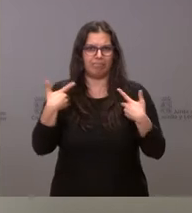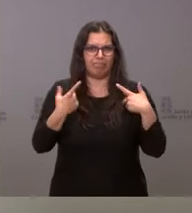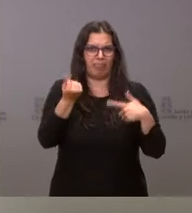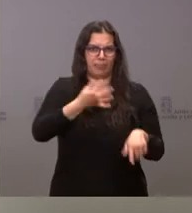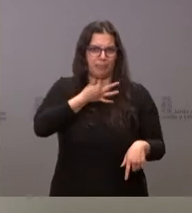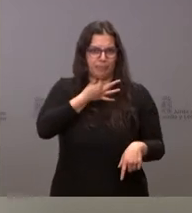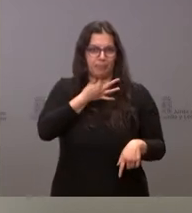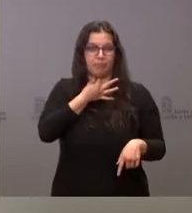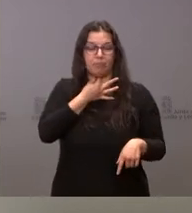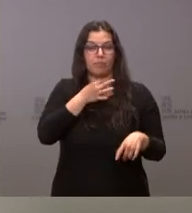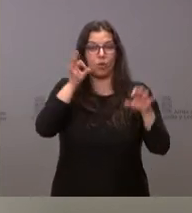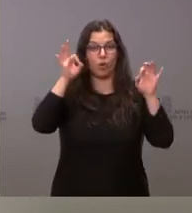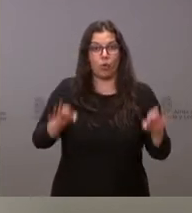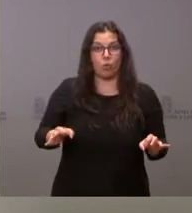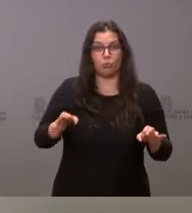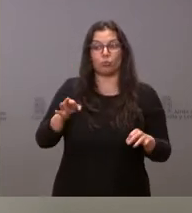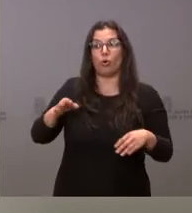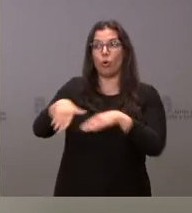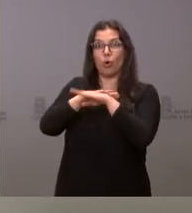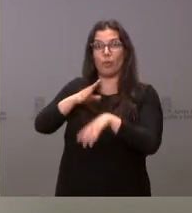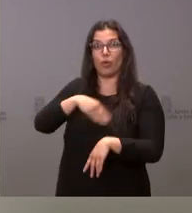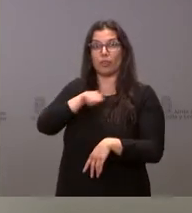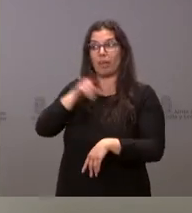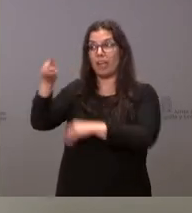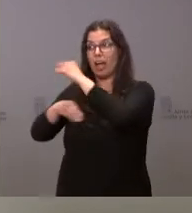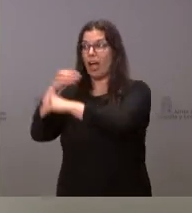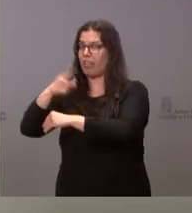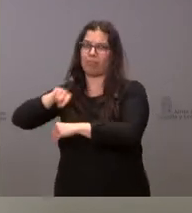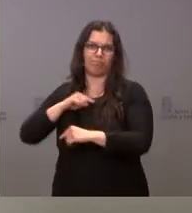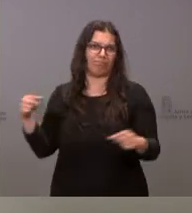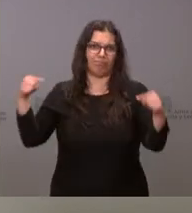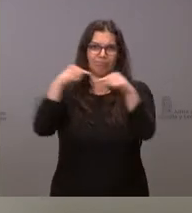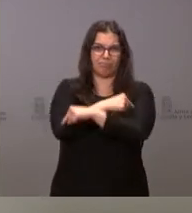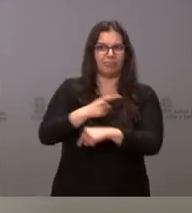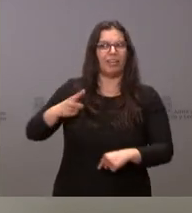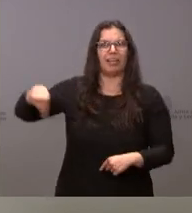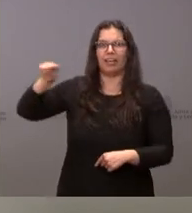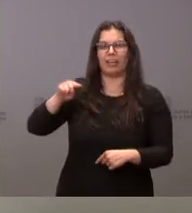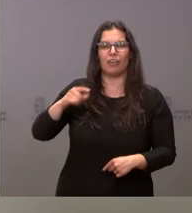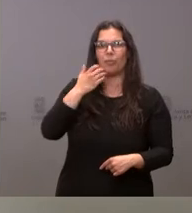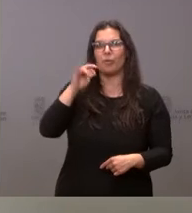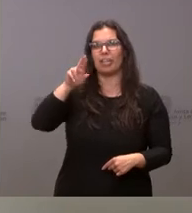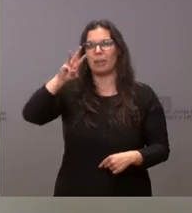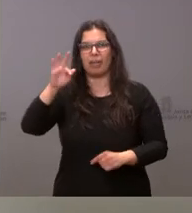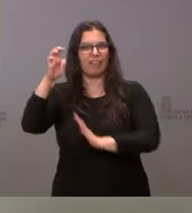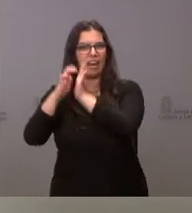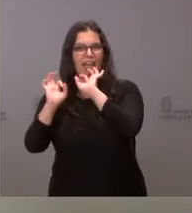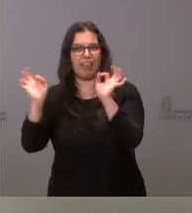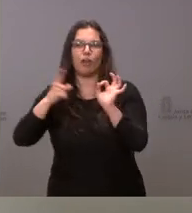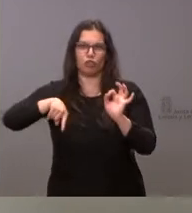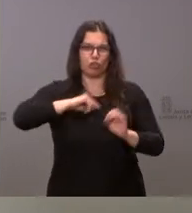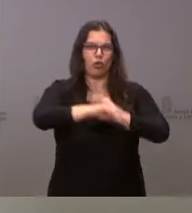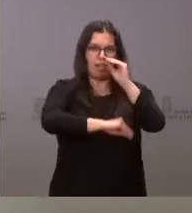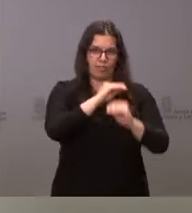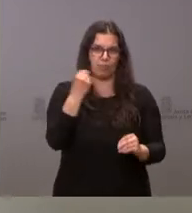contrario de lo que se hace por parte del gobierno en España con la no deflactación de la tarifa del IRPF. Aquí sí que tomamos esta medida de